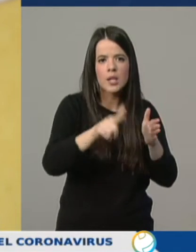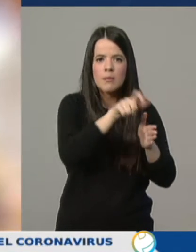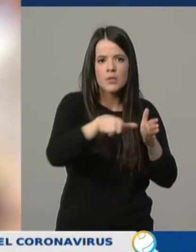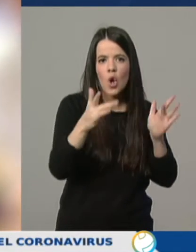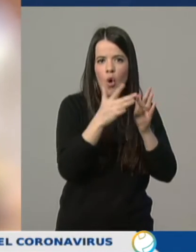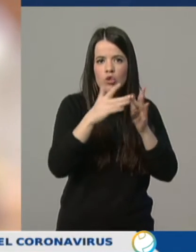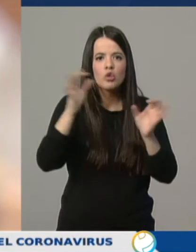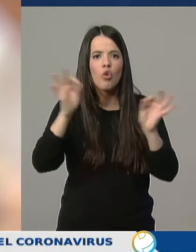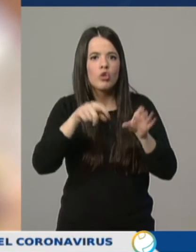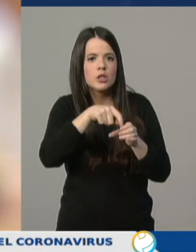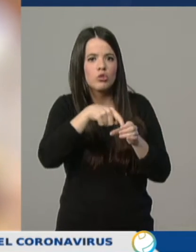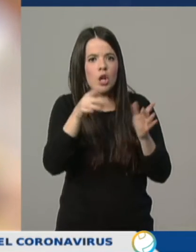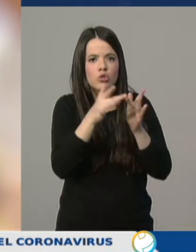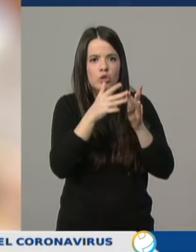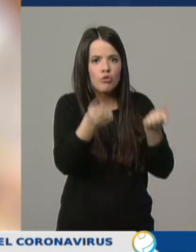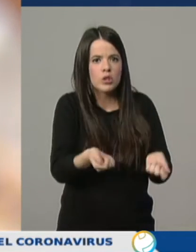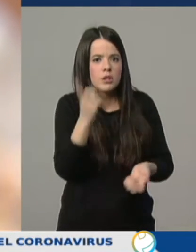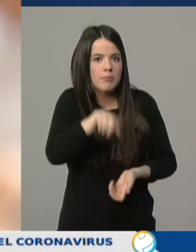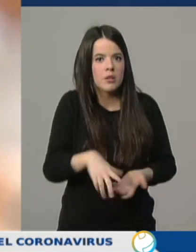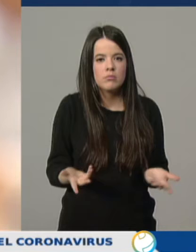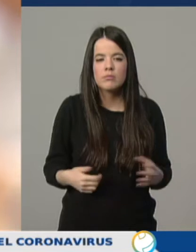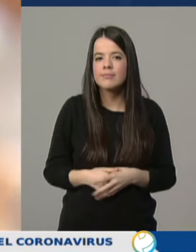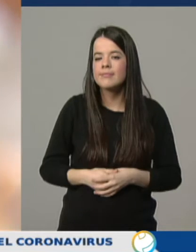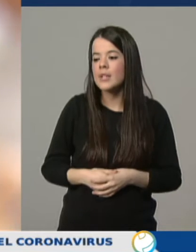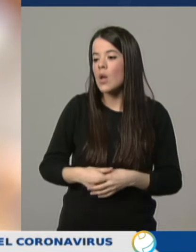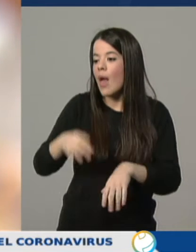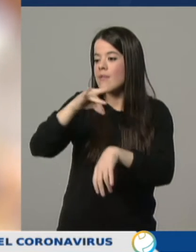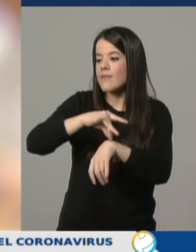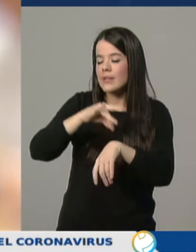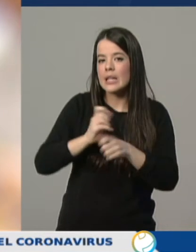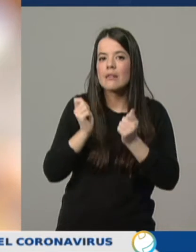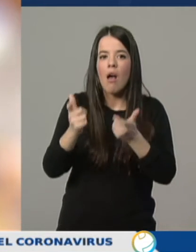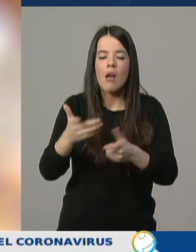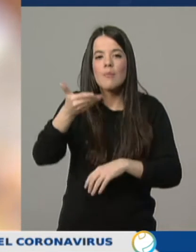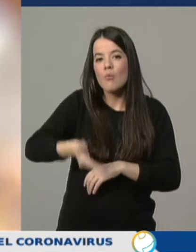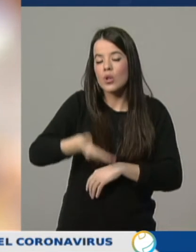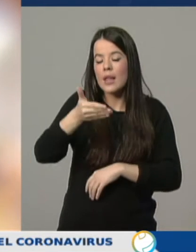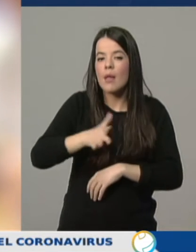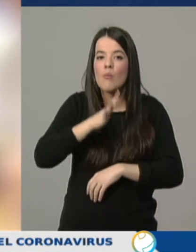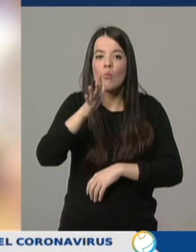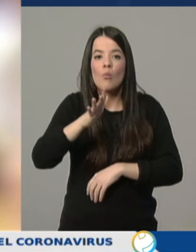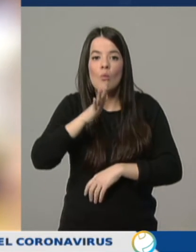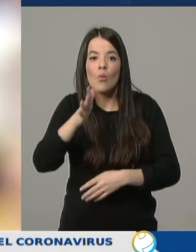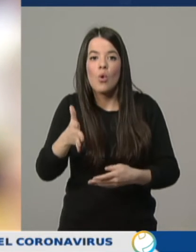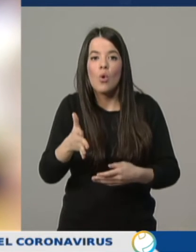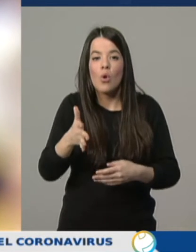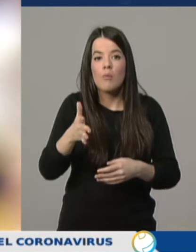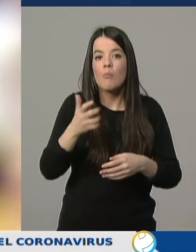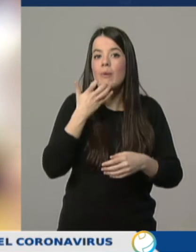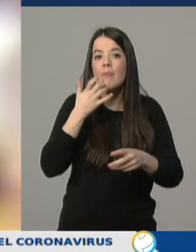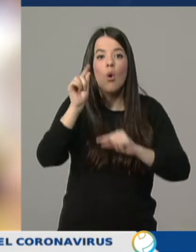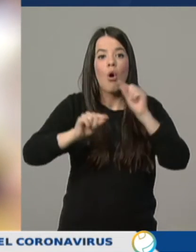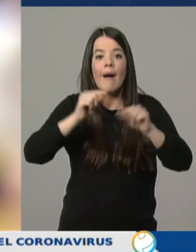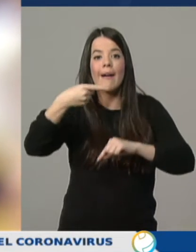discotecas. Es una enfermedad que se está dándole de más importancia porque la gripe ha